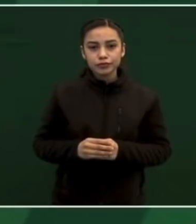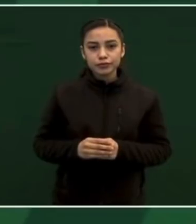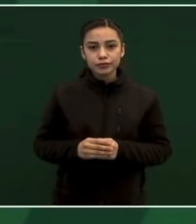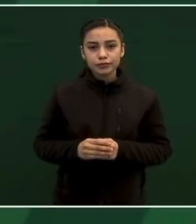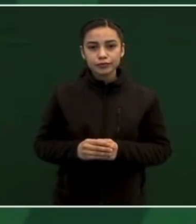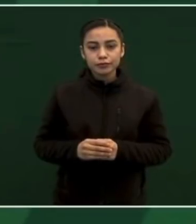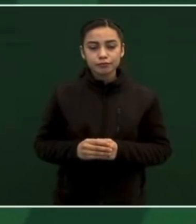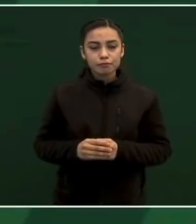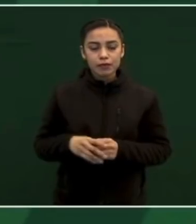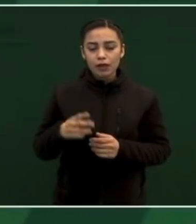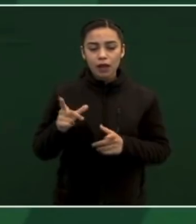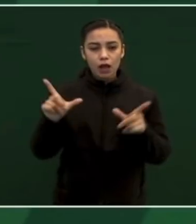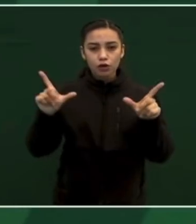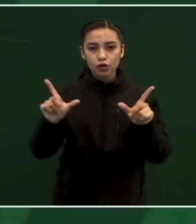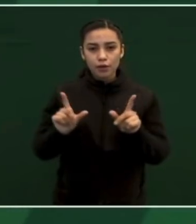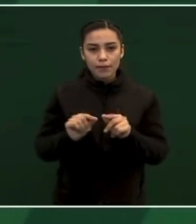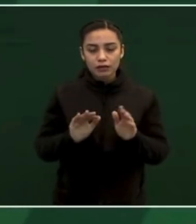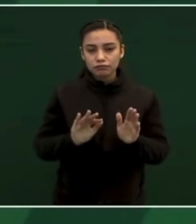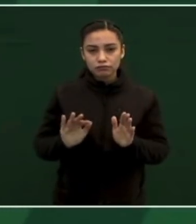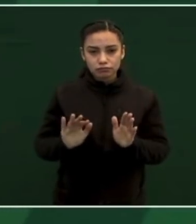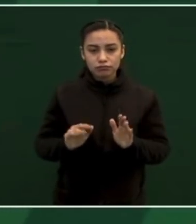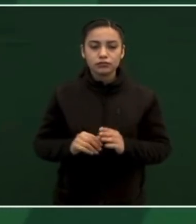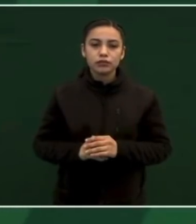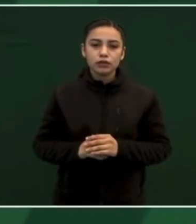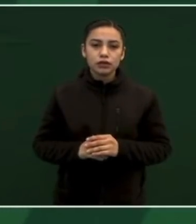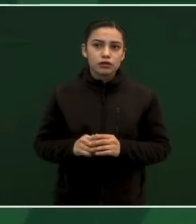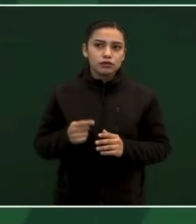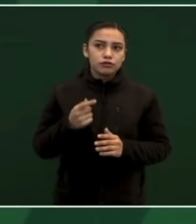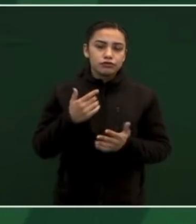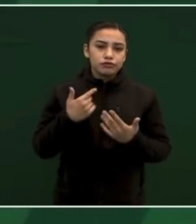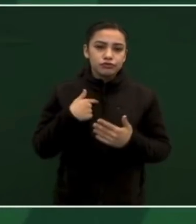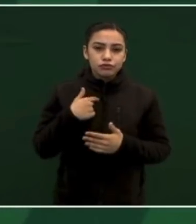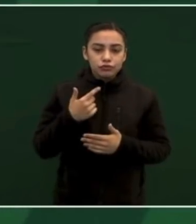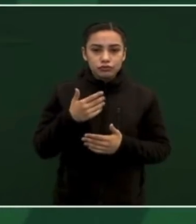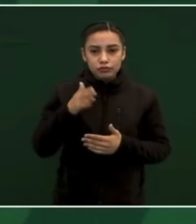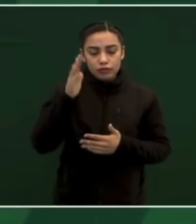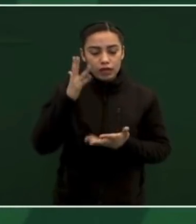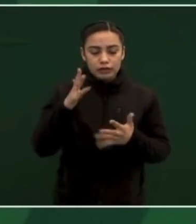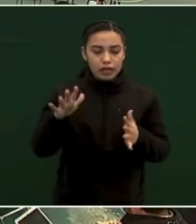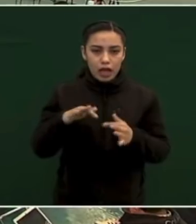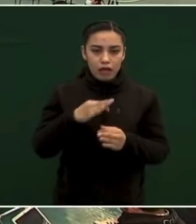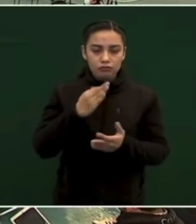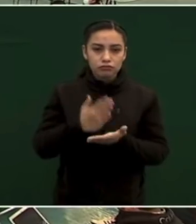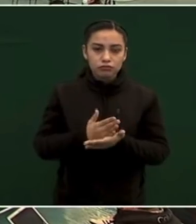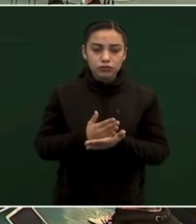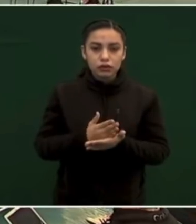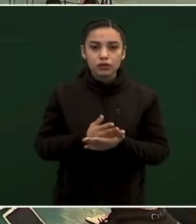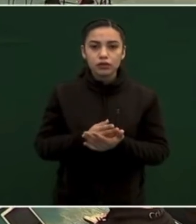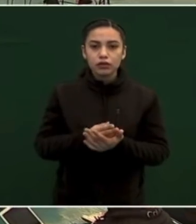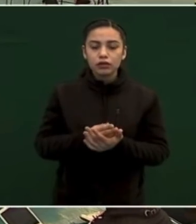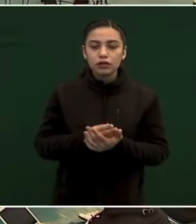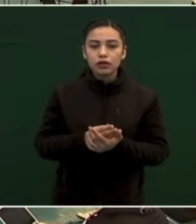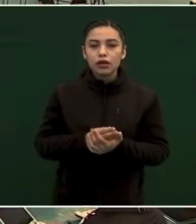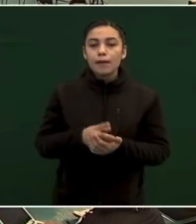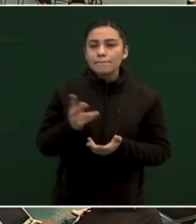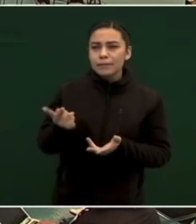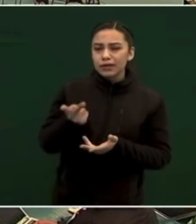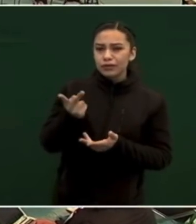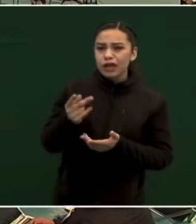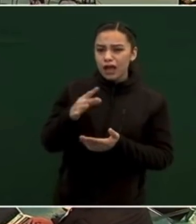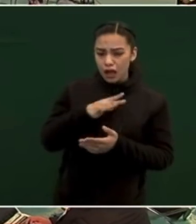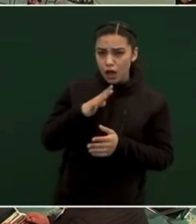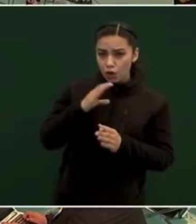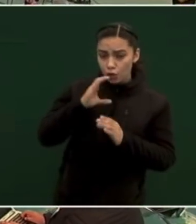Eso es todo. Yo creo que ya… ¿No ha habido ninguna comunicación entre las cancillerías?